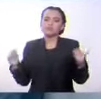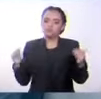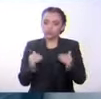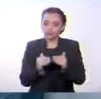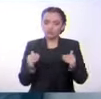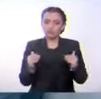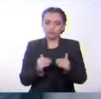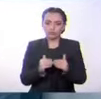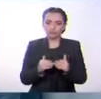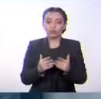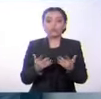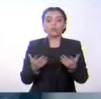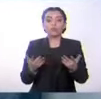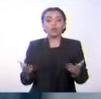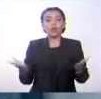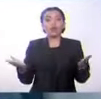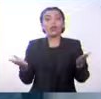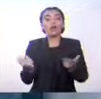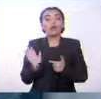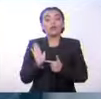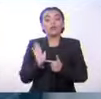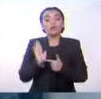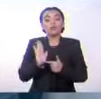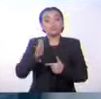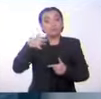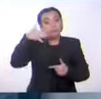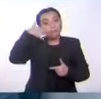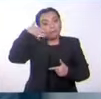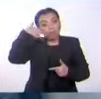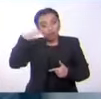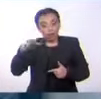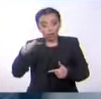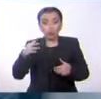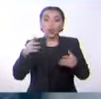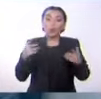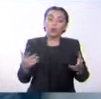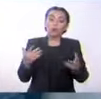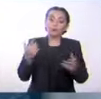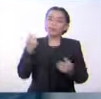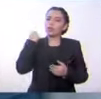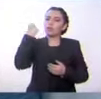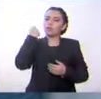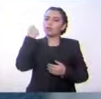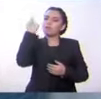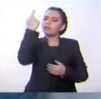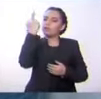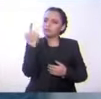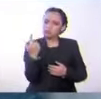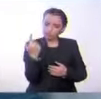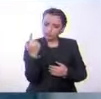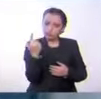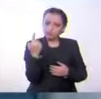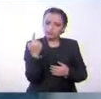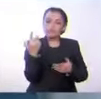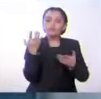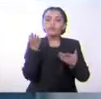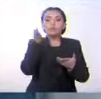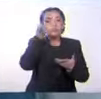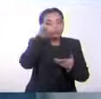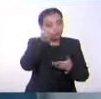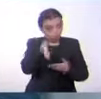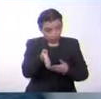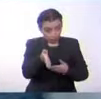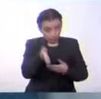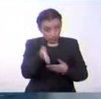peligros o representan importancia para los seres humanos. Es por ello que es muy útil